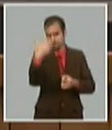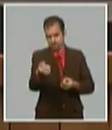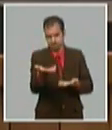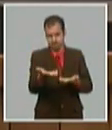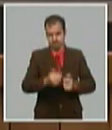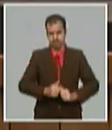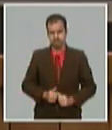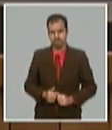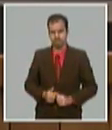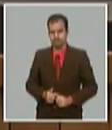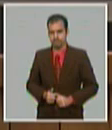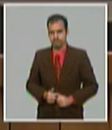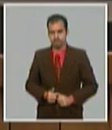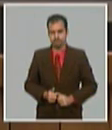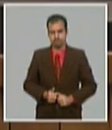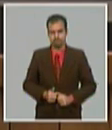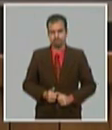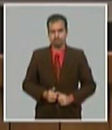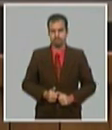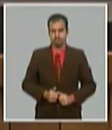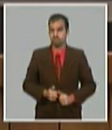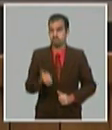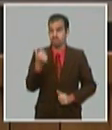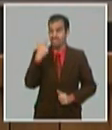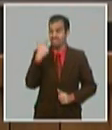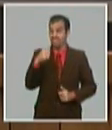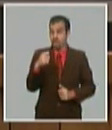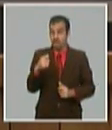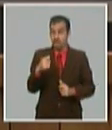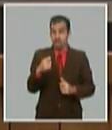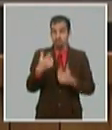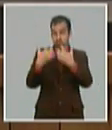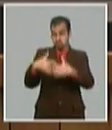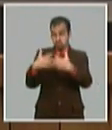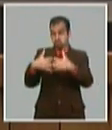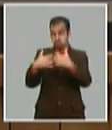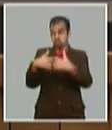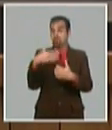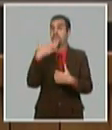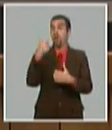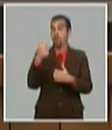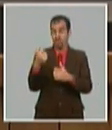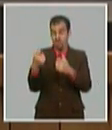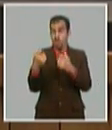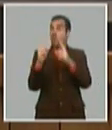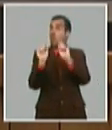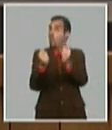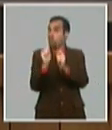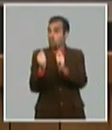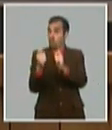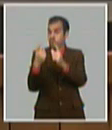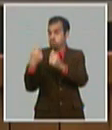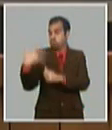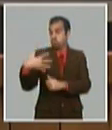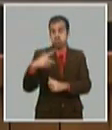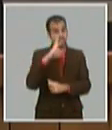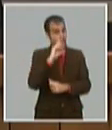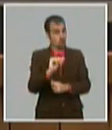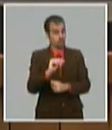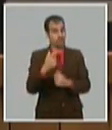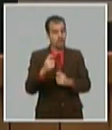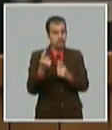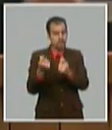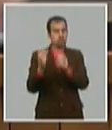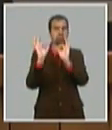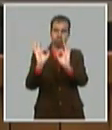entonces es incremento de la utilidad con control de la inflación y que la inflación no pase más allá de la que hemos